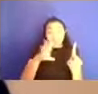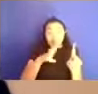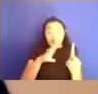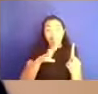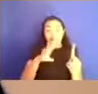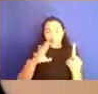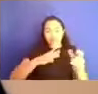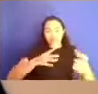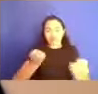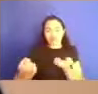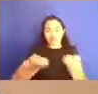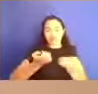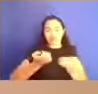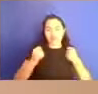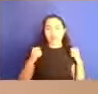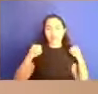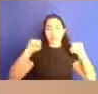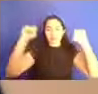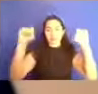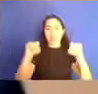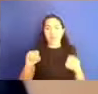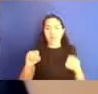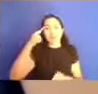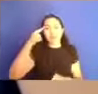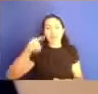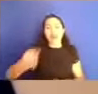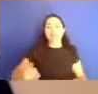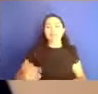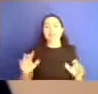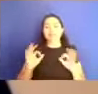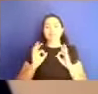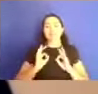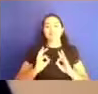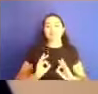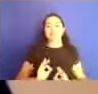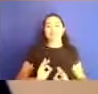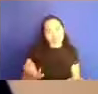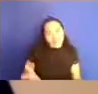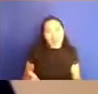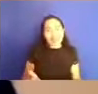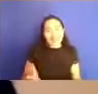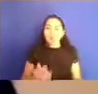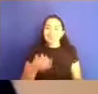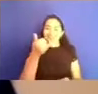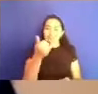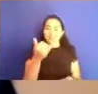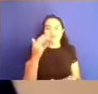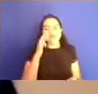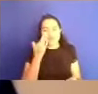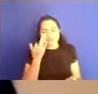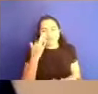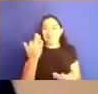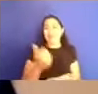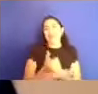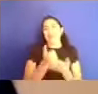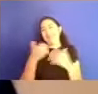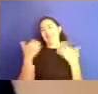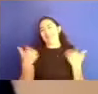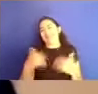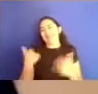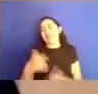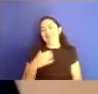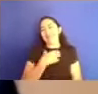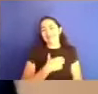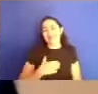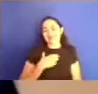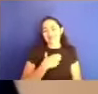ver tú en algunos otros momentos. ¿Qué es la maravilla de la tecnología, no? Esa la maravilla de la tecnología. Tú puedes buscar en internet